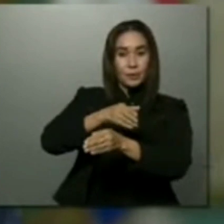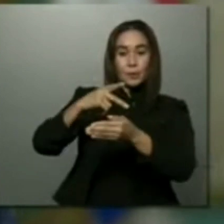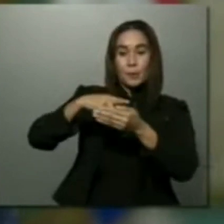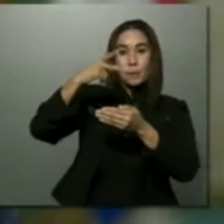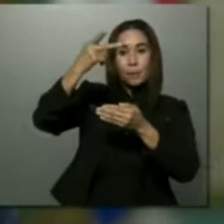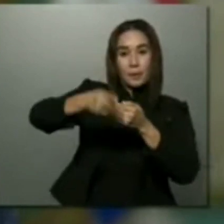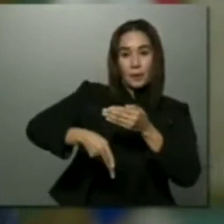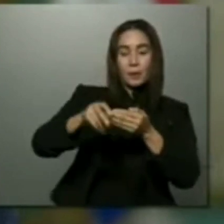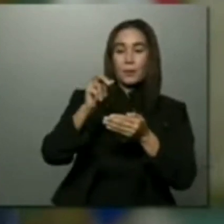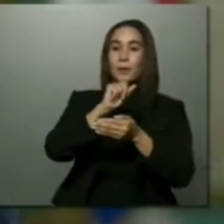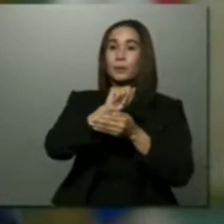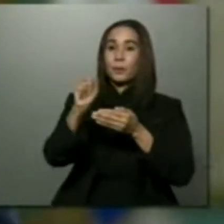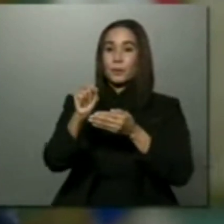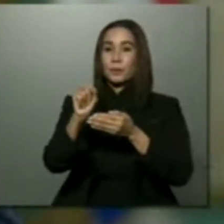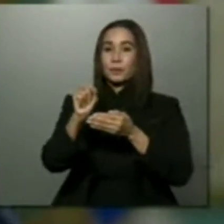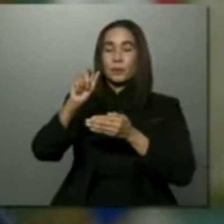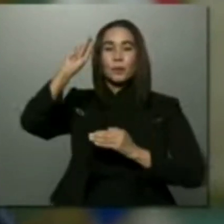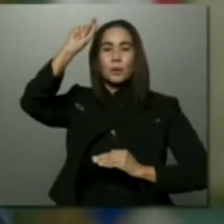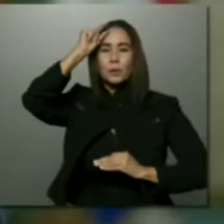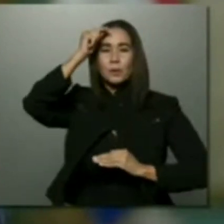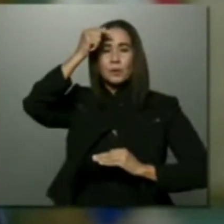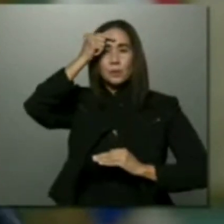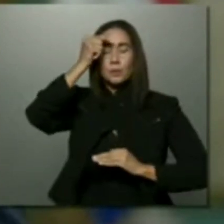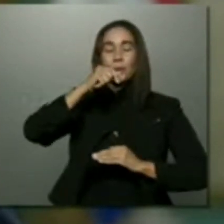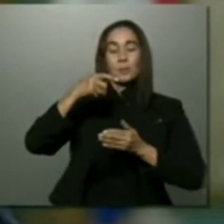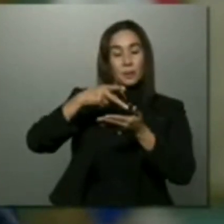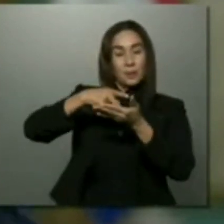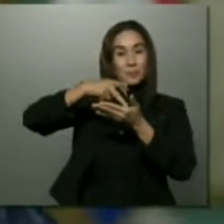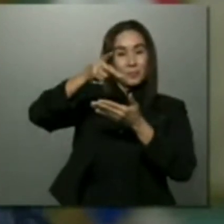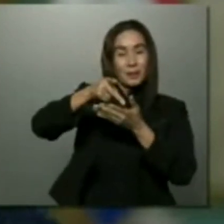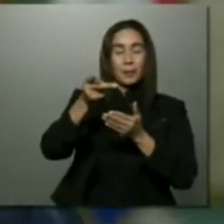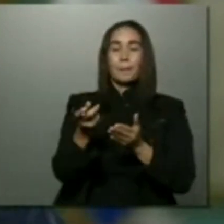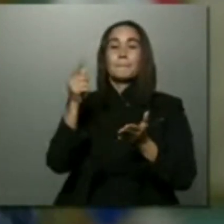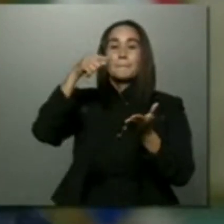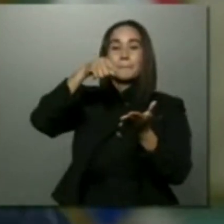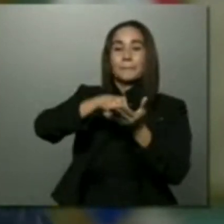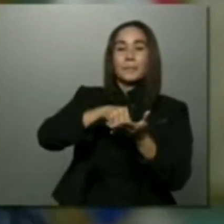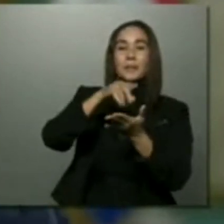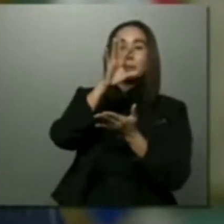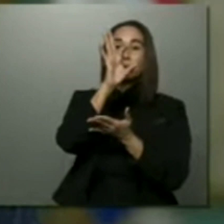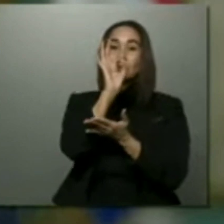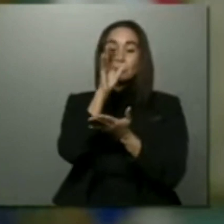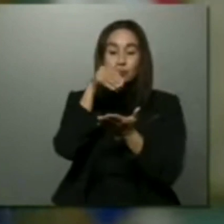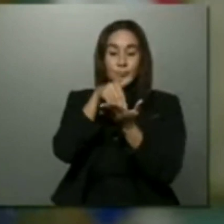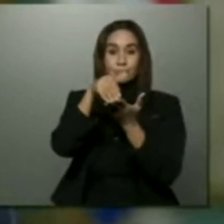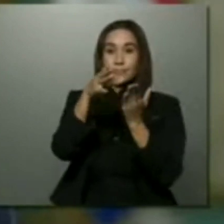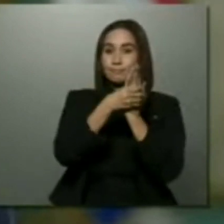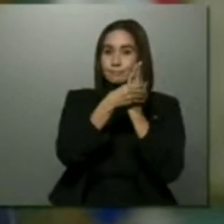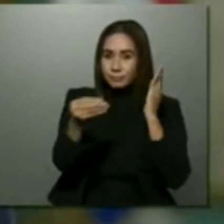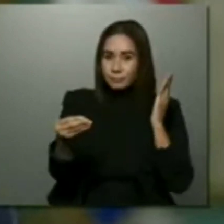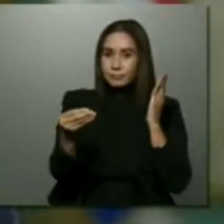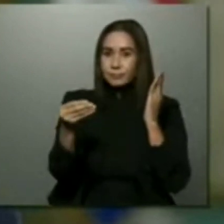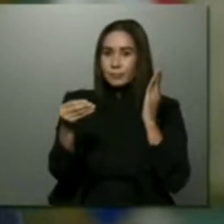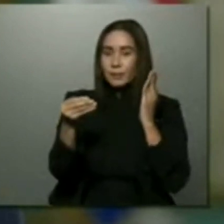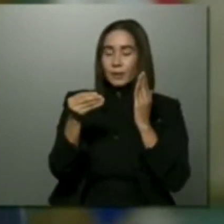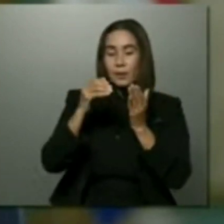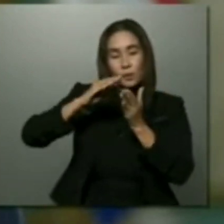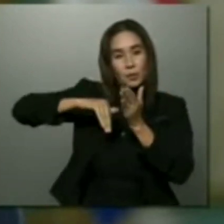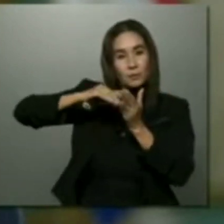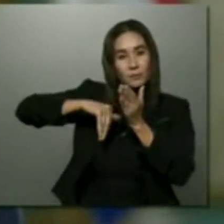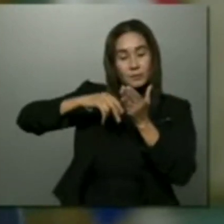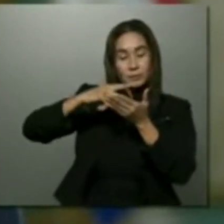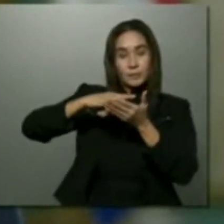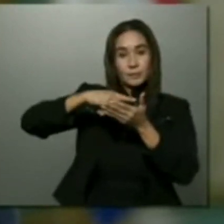autopista del Nordeste, donde el Estado Dominicano debería pagar más de 1.900 millones de dólares en lo que restaba de